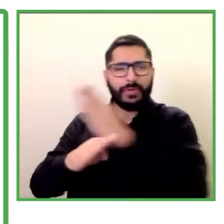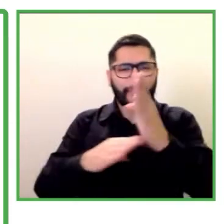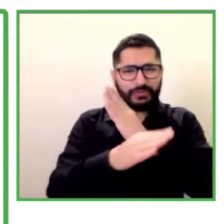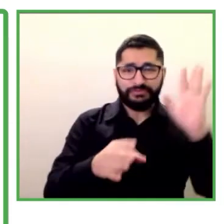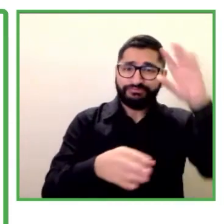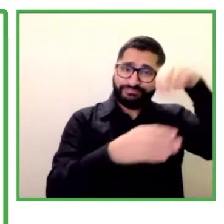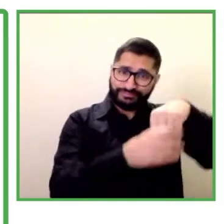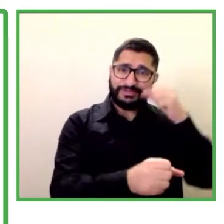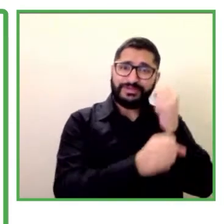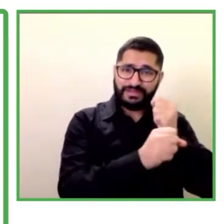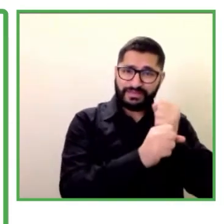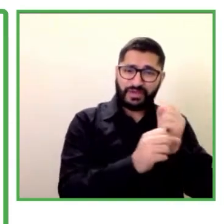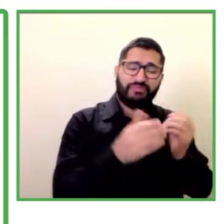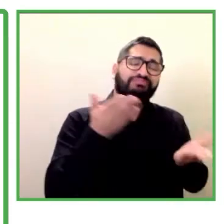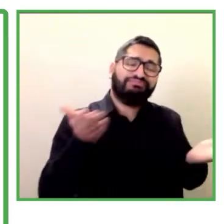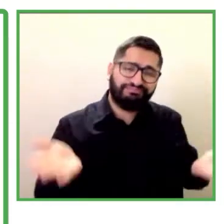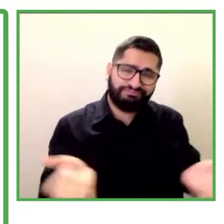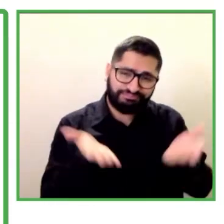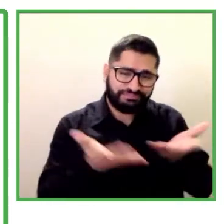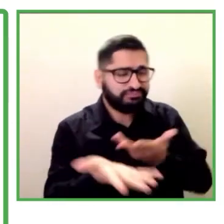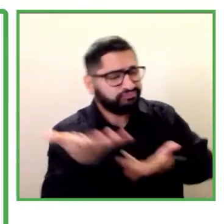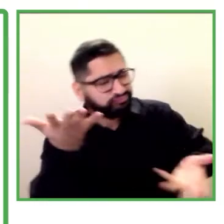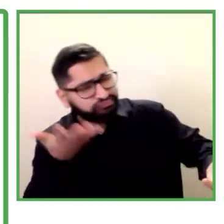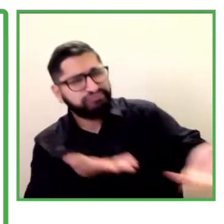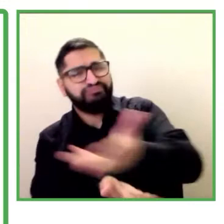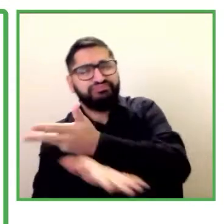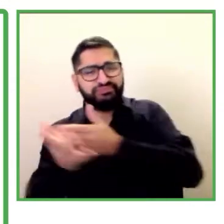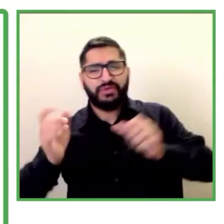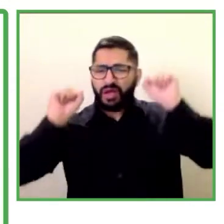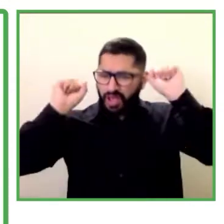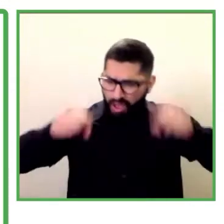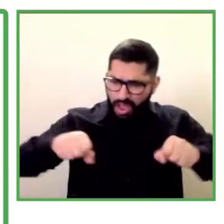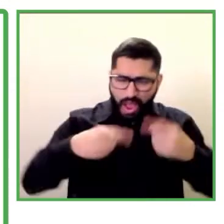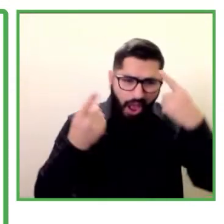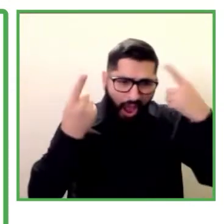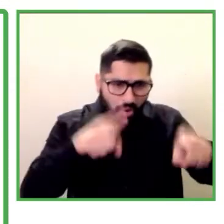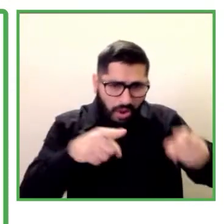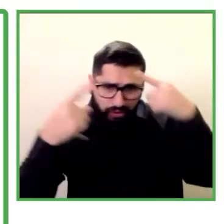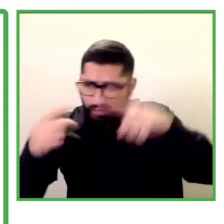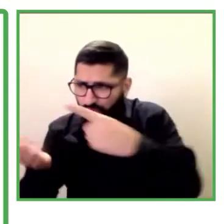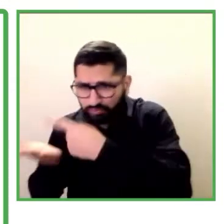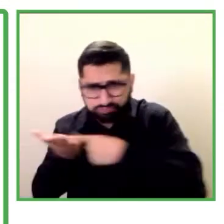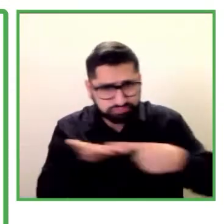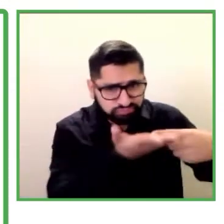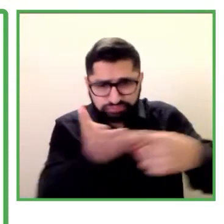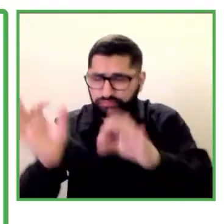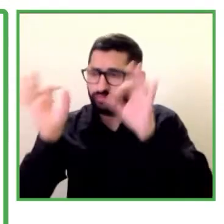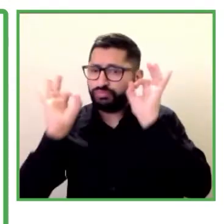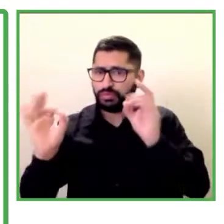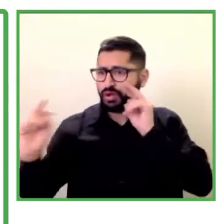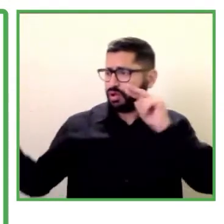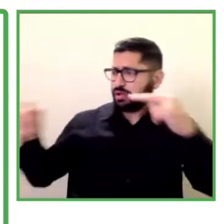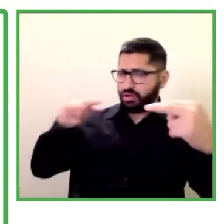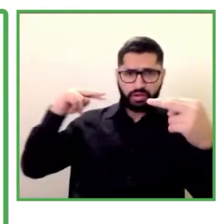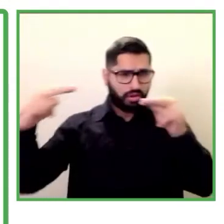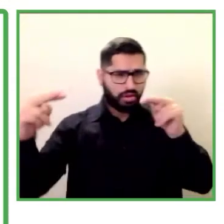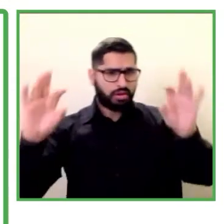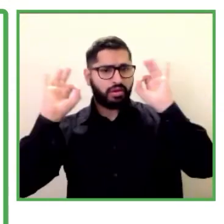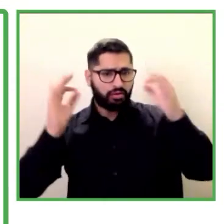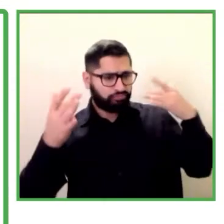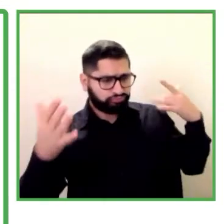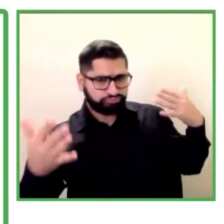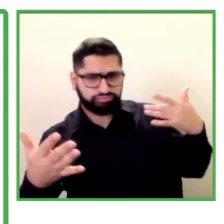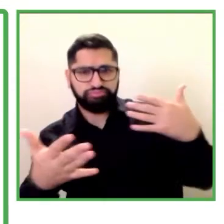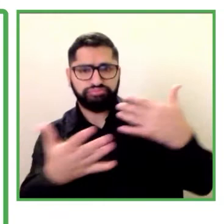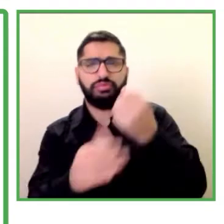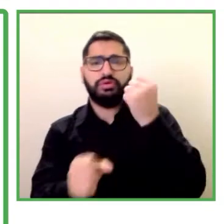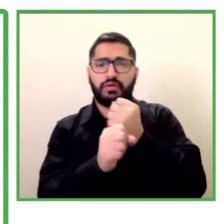aquí mismo se dan cuenta de que comparten barreras similares y ponen en común entonces lo que les resultó y lo que no les